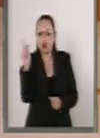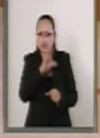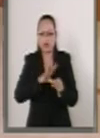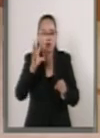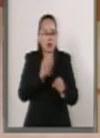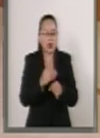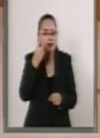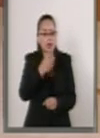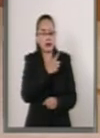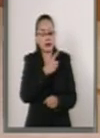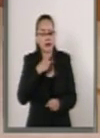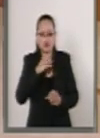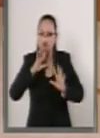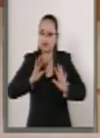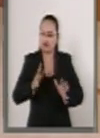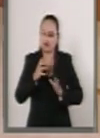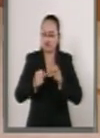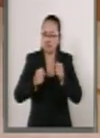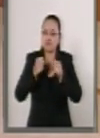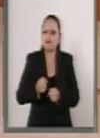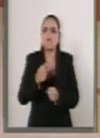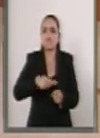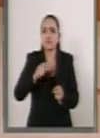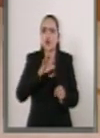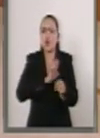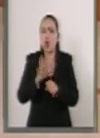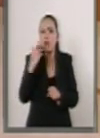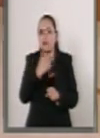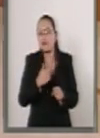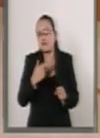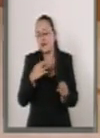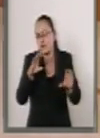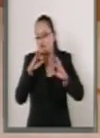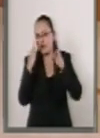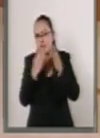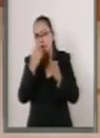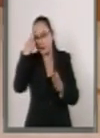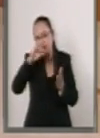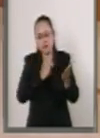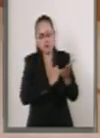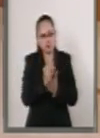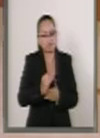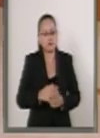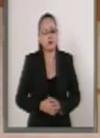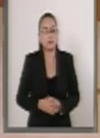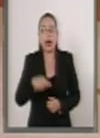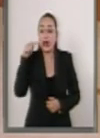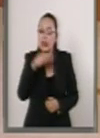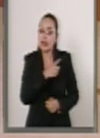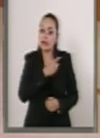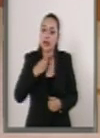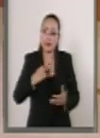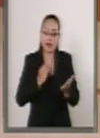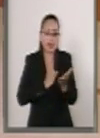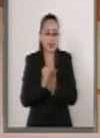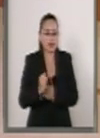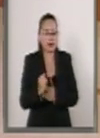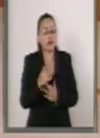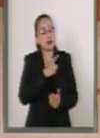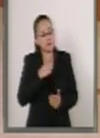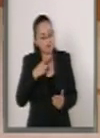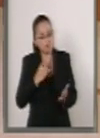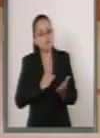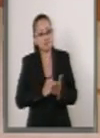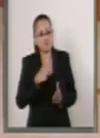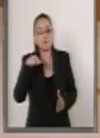consolidar los mecanismos de análisis y toma de decisiones aquí hay que tomar decisiones compañeros